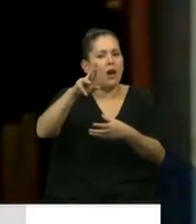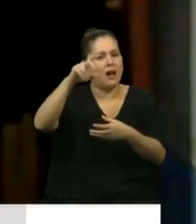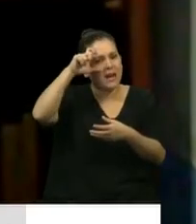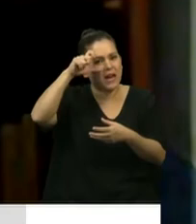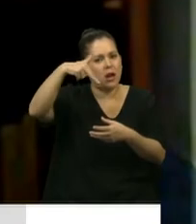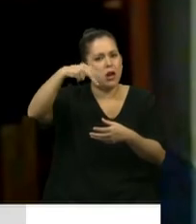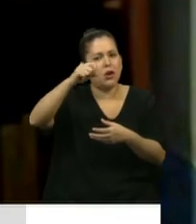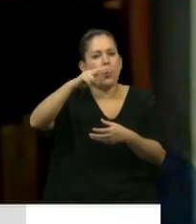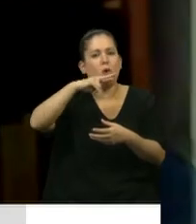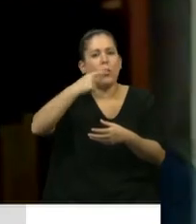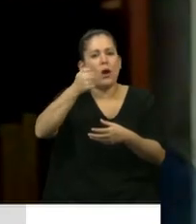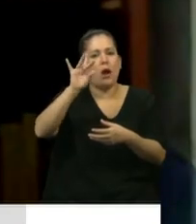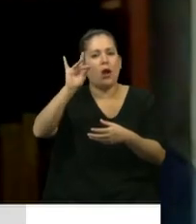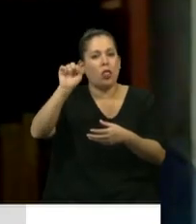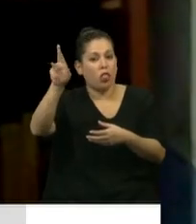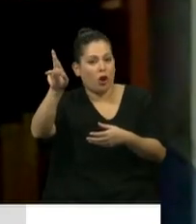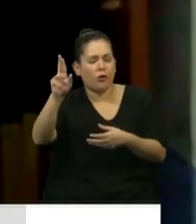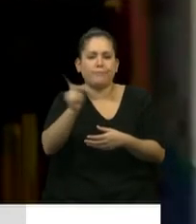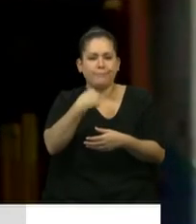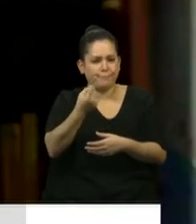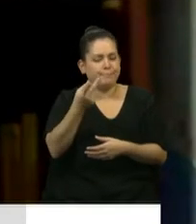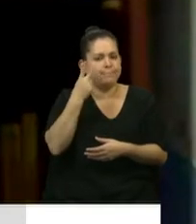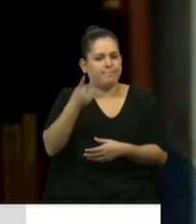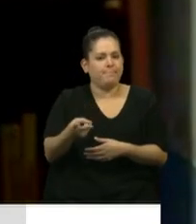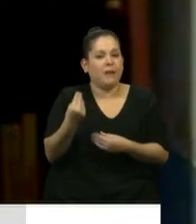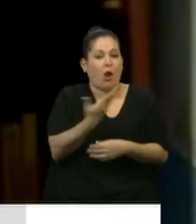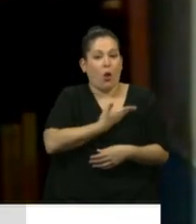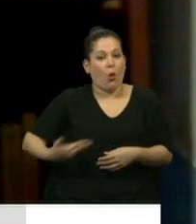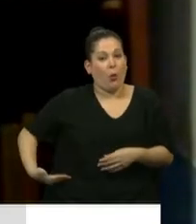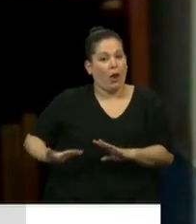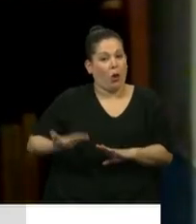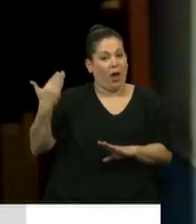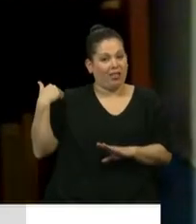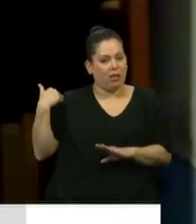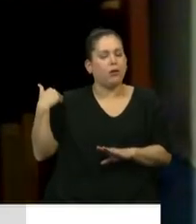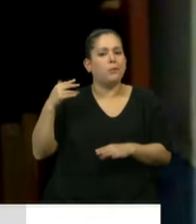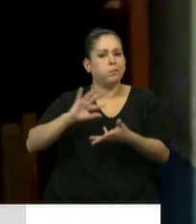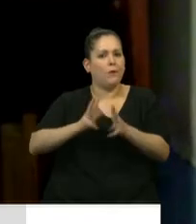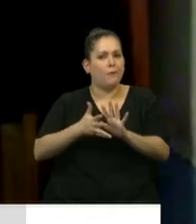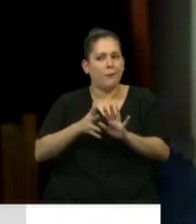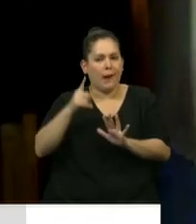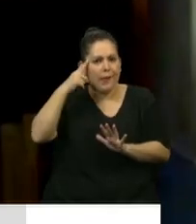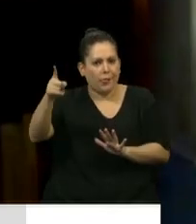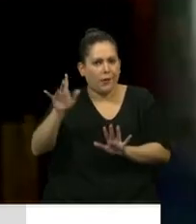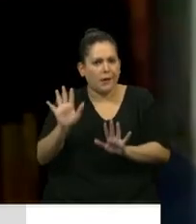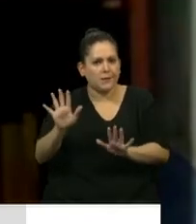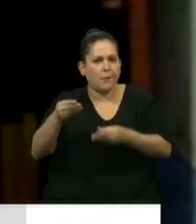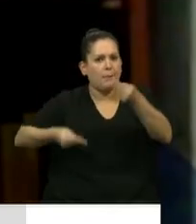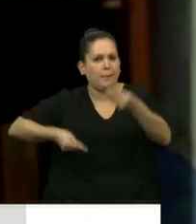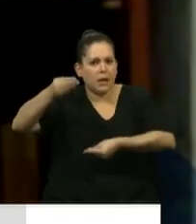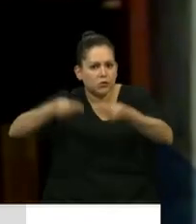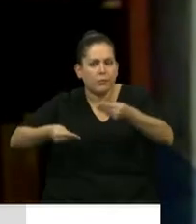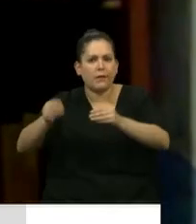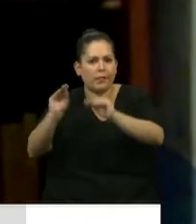artífices de que el gobierno anterior dejara de tener este tipo de excentricidades con el presupuesto,